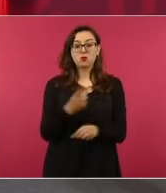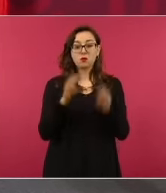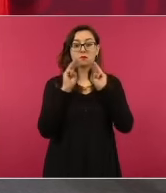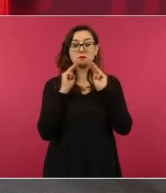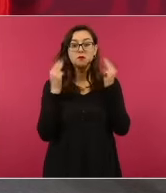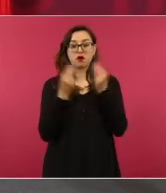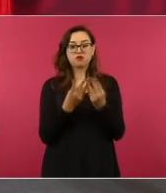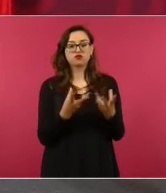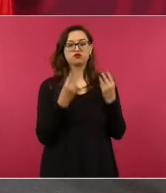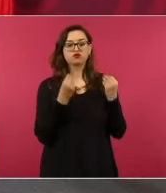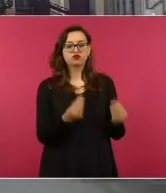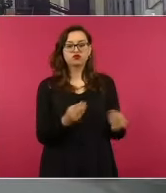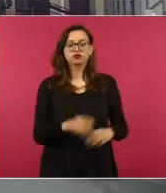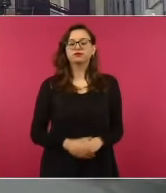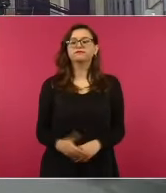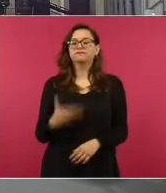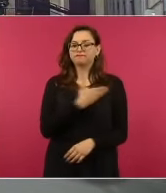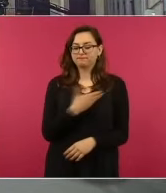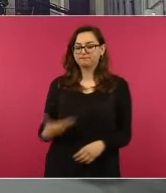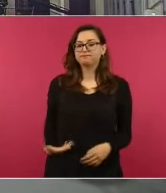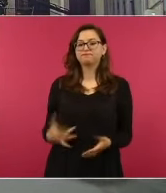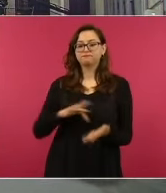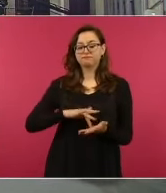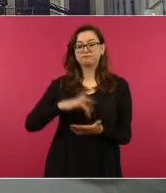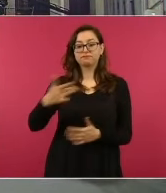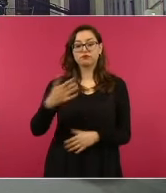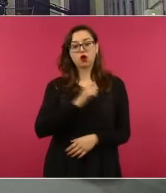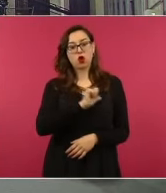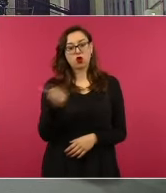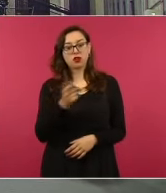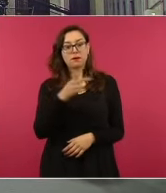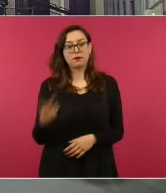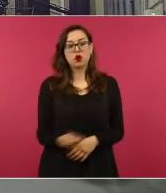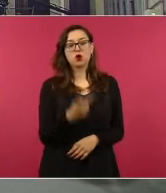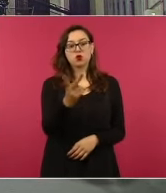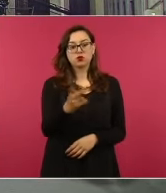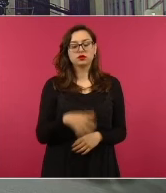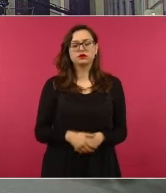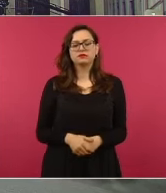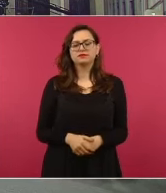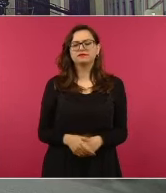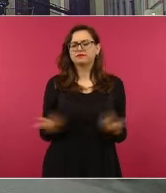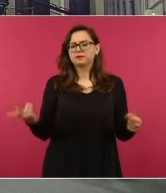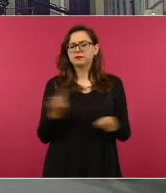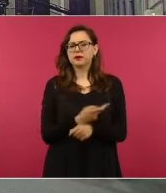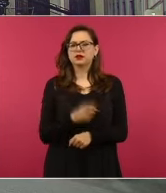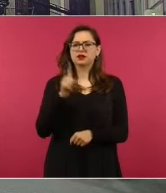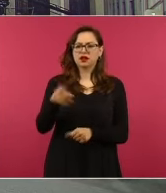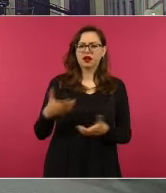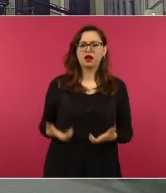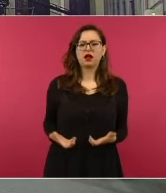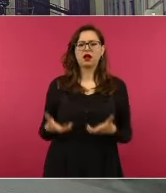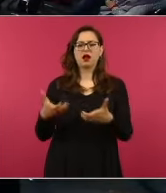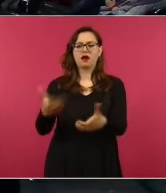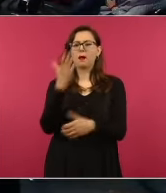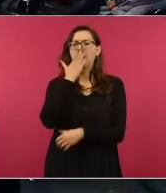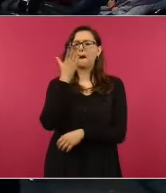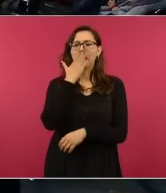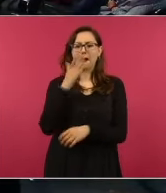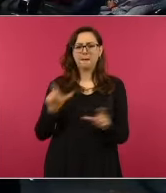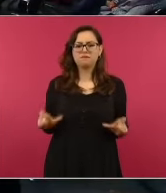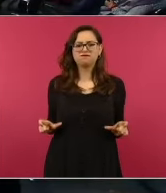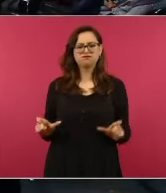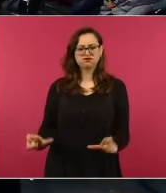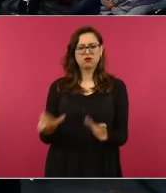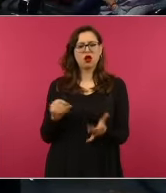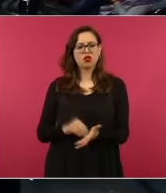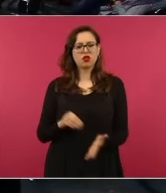Presidente, gracias. Nada más preguntarle si tiene información, presidente, de los bloqueos que continúan en la carretera y en Sonora, que